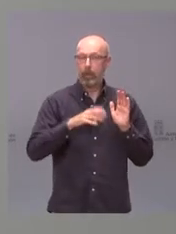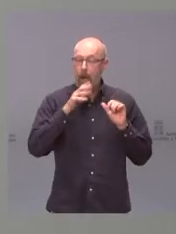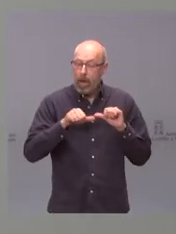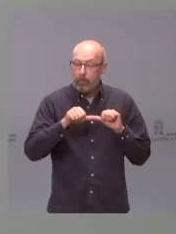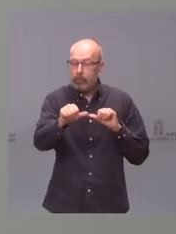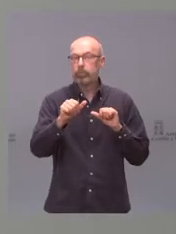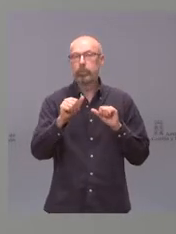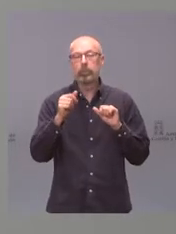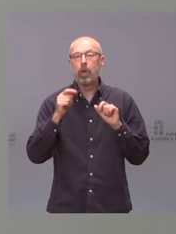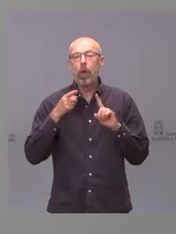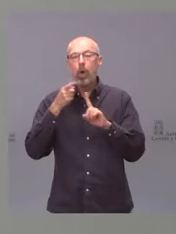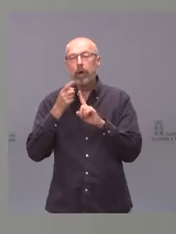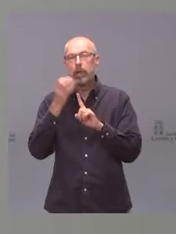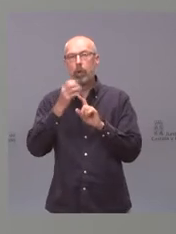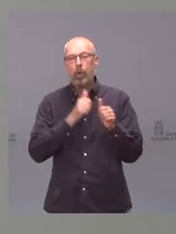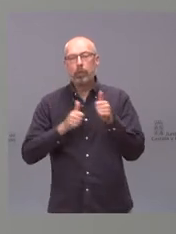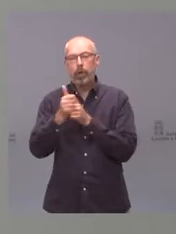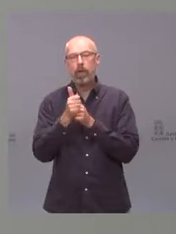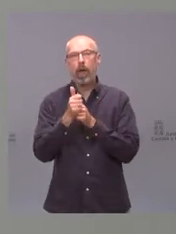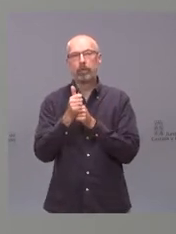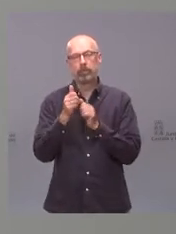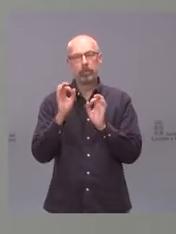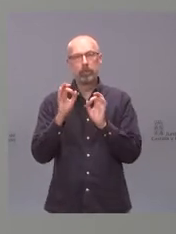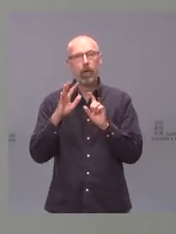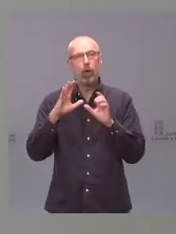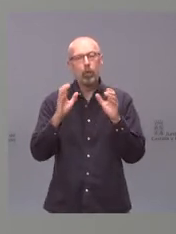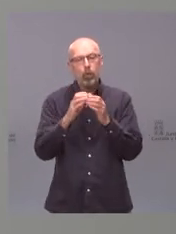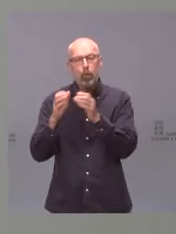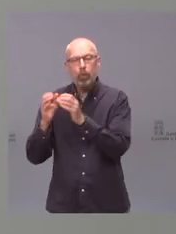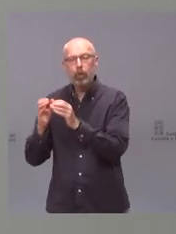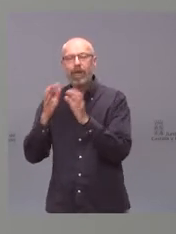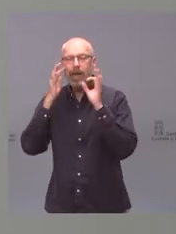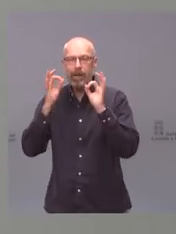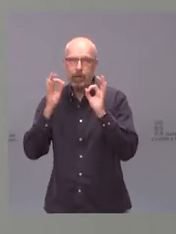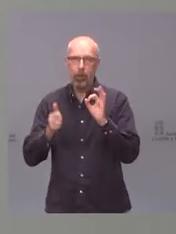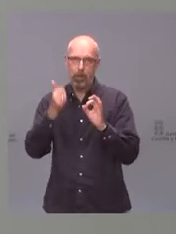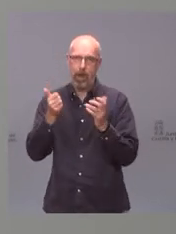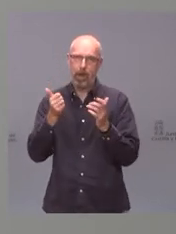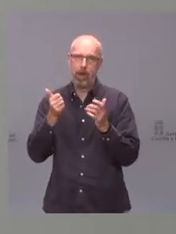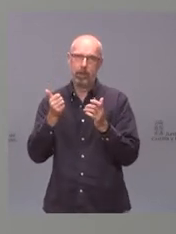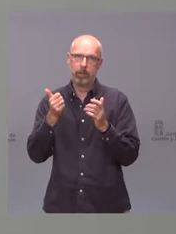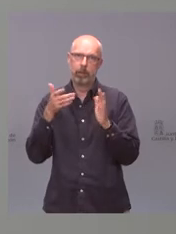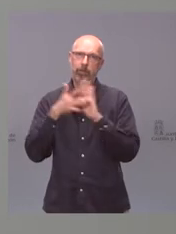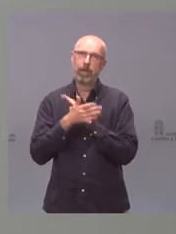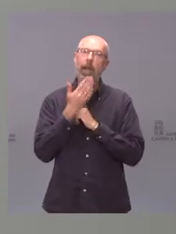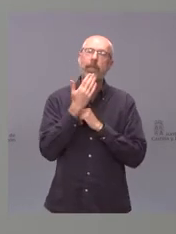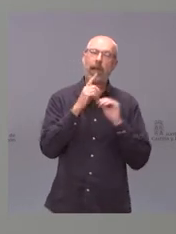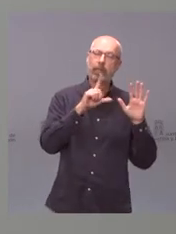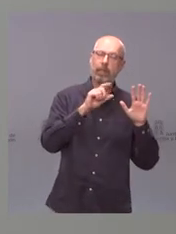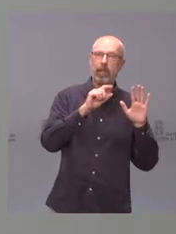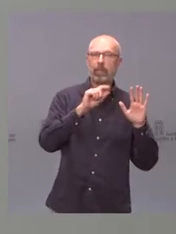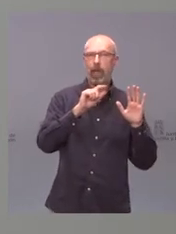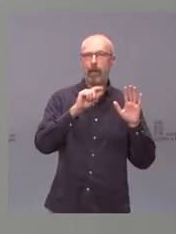vacunación de los grupos etarios que tienen mayor riesgo que va desde los 60 hasta